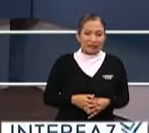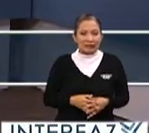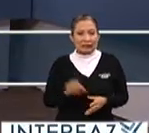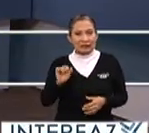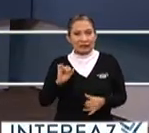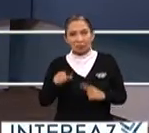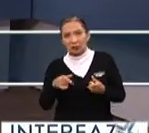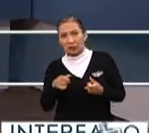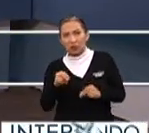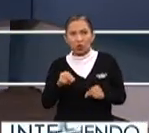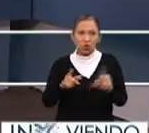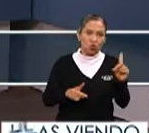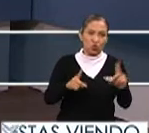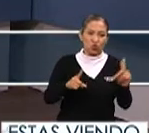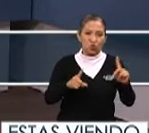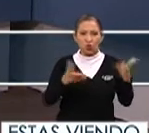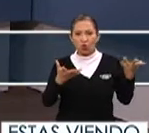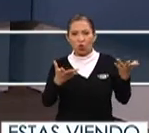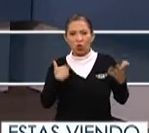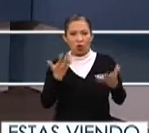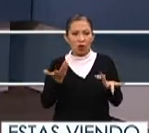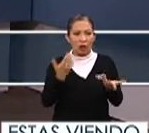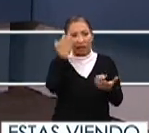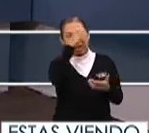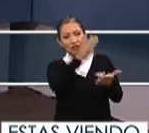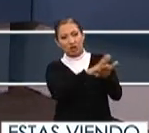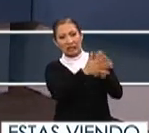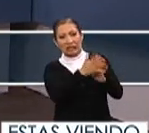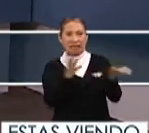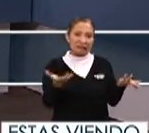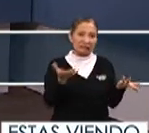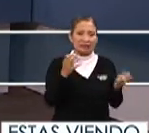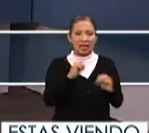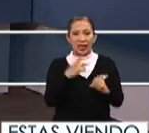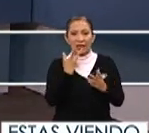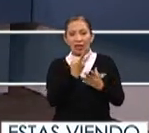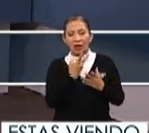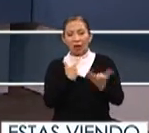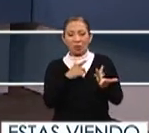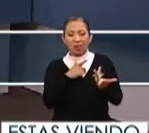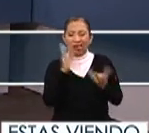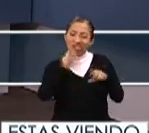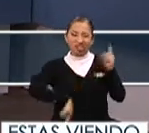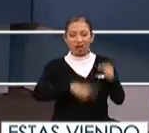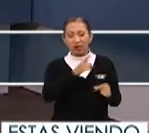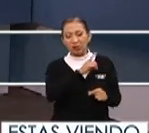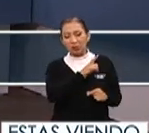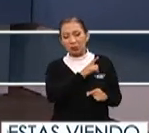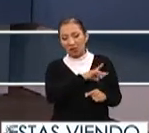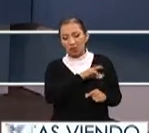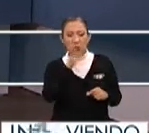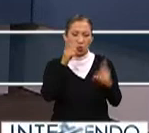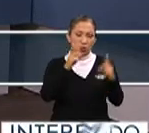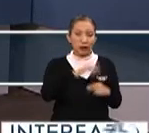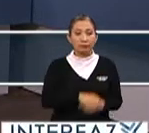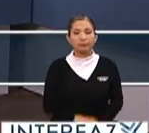si voy no voy si voy no voy al final las tortillas al final doblegaste esos miedos esas dudas